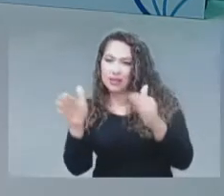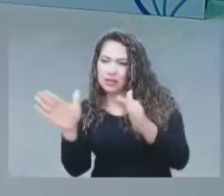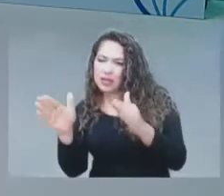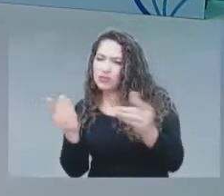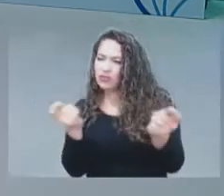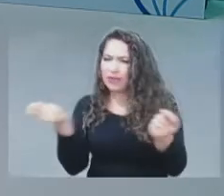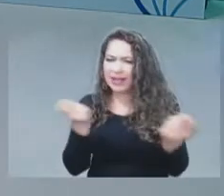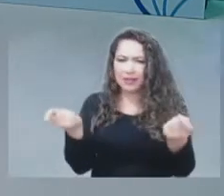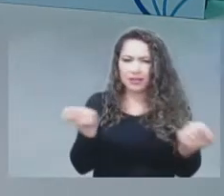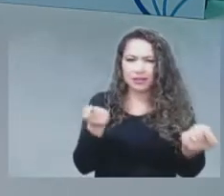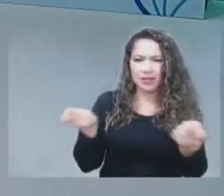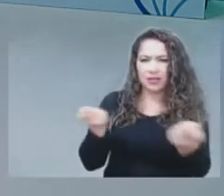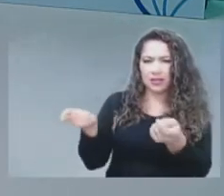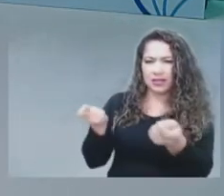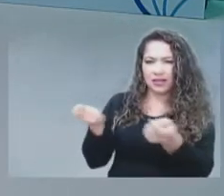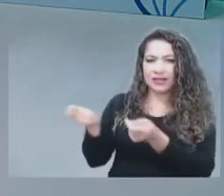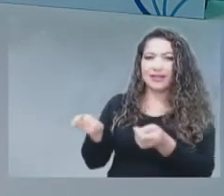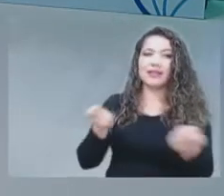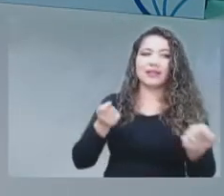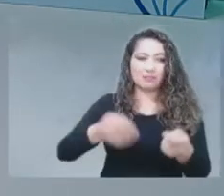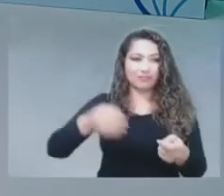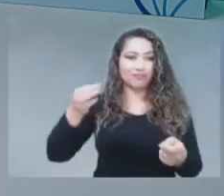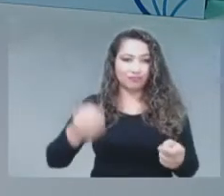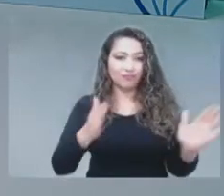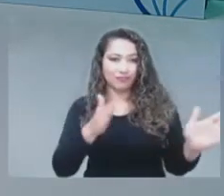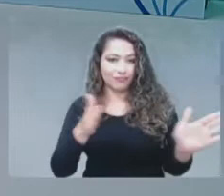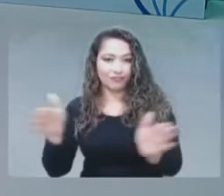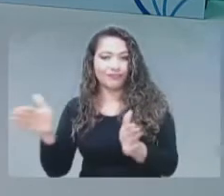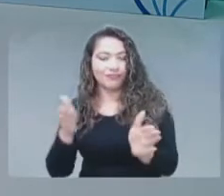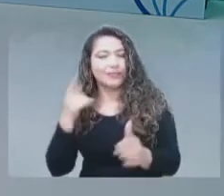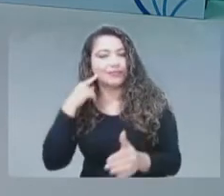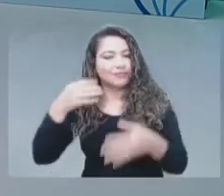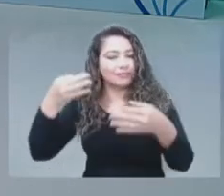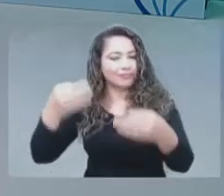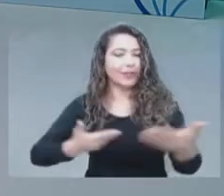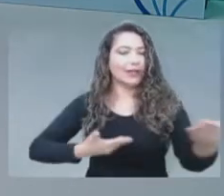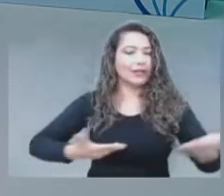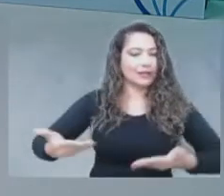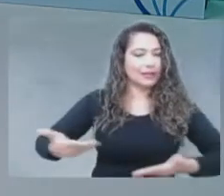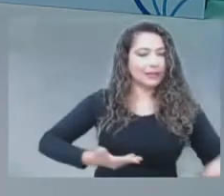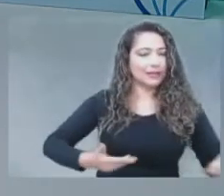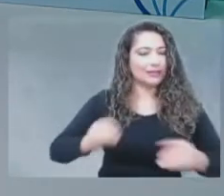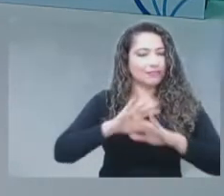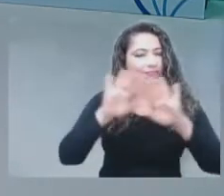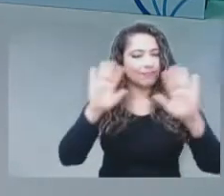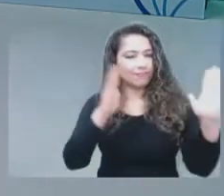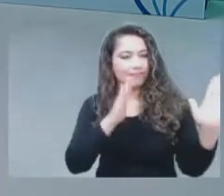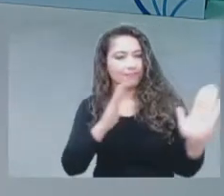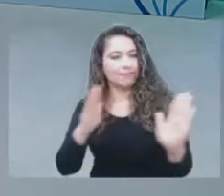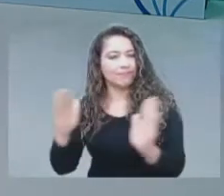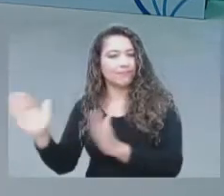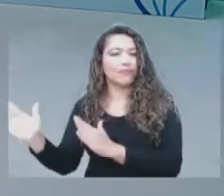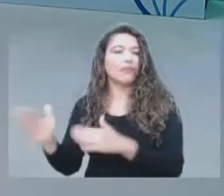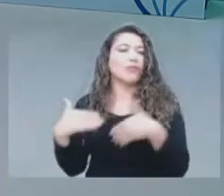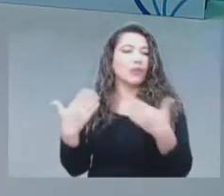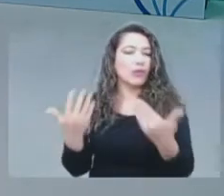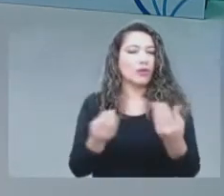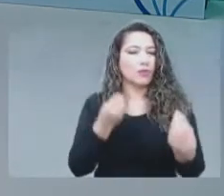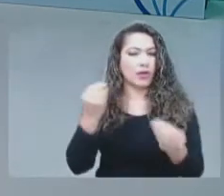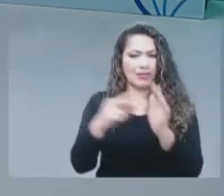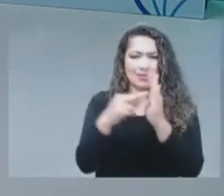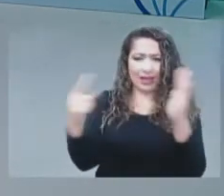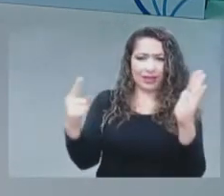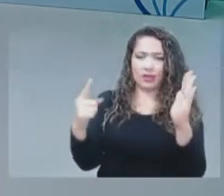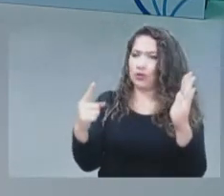garantiza la calidad del servicio. Ese plan no solamente es en lo técnico, sino también en lo normativo. Se